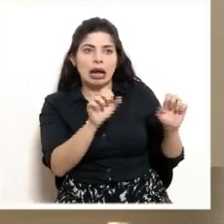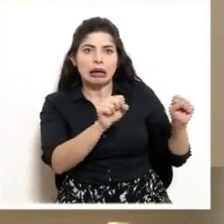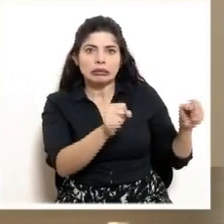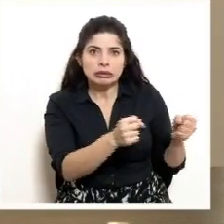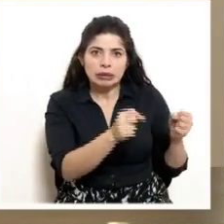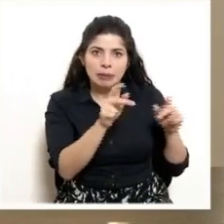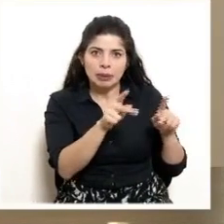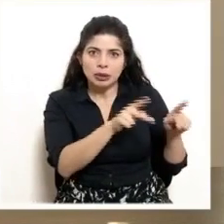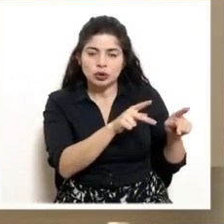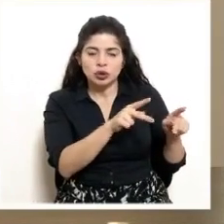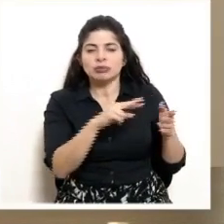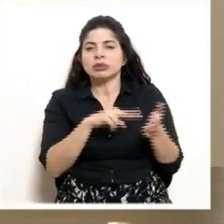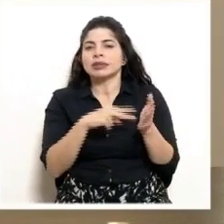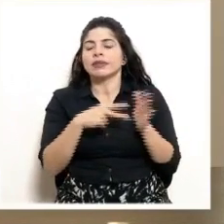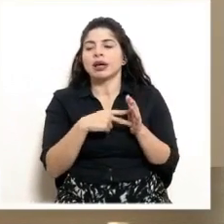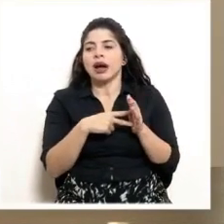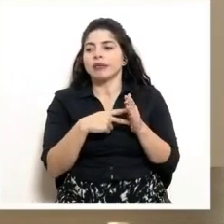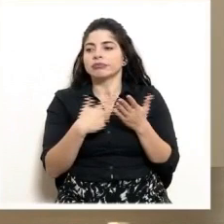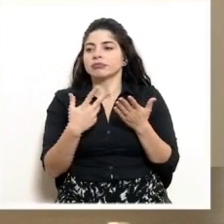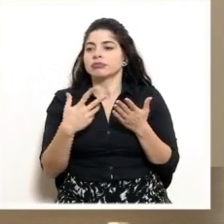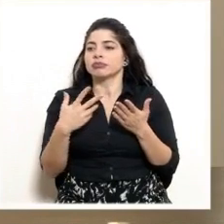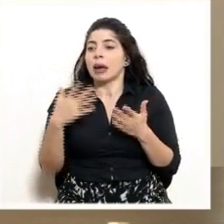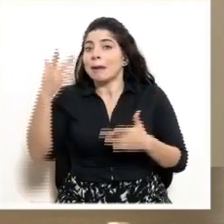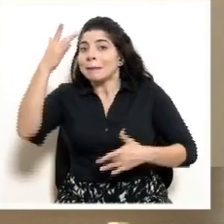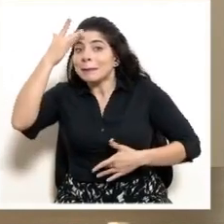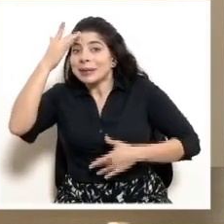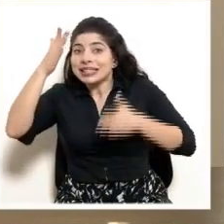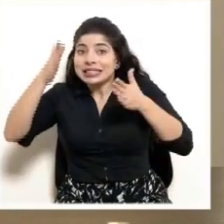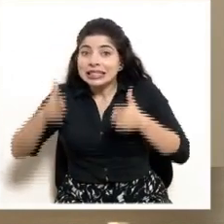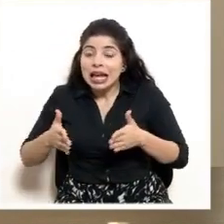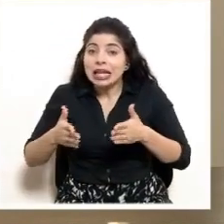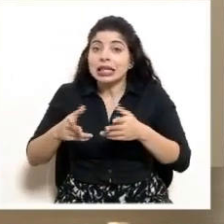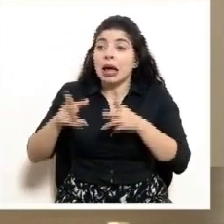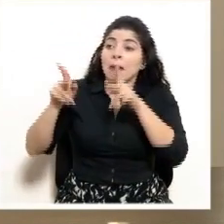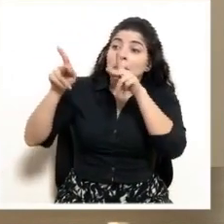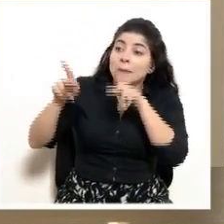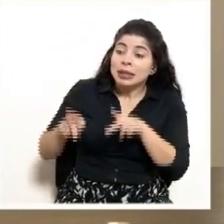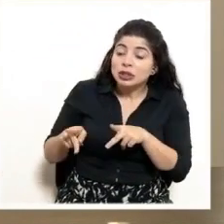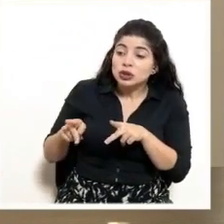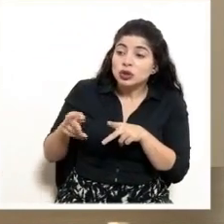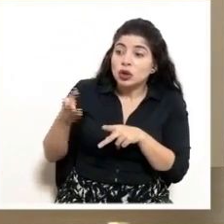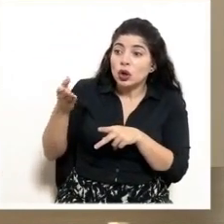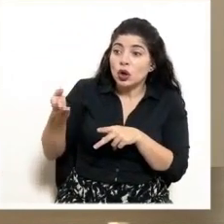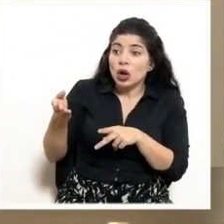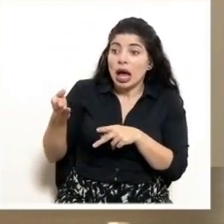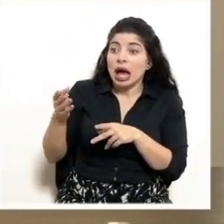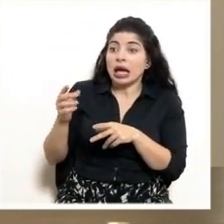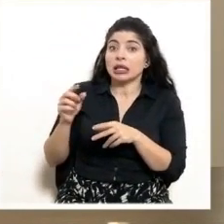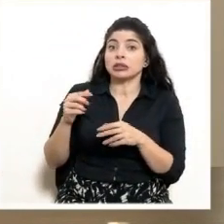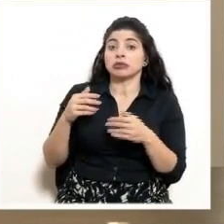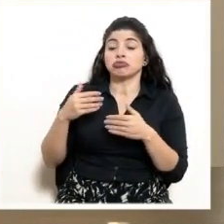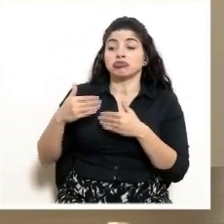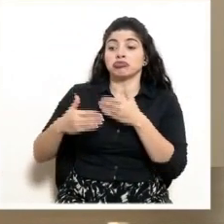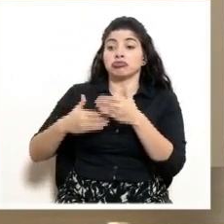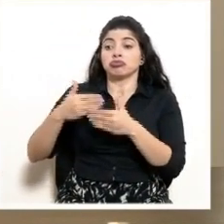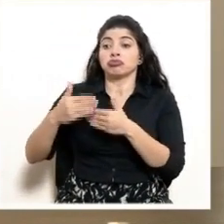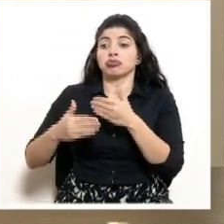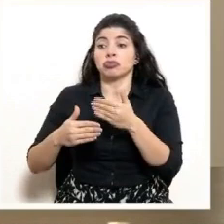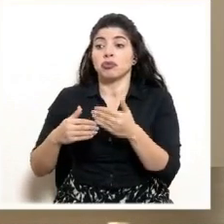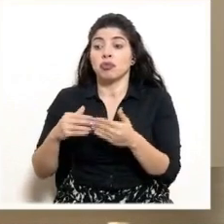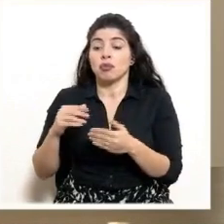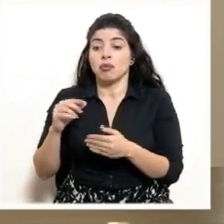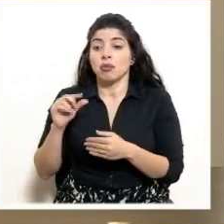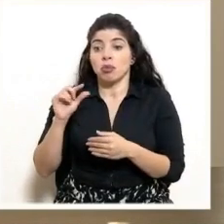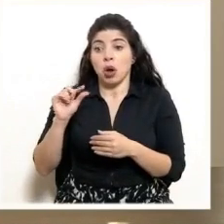eventualmente derivar pacientes o personas que están terminando su